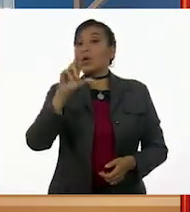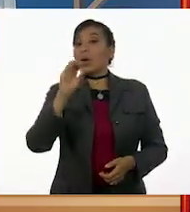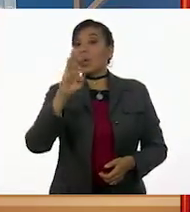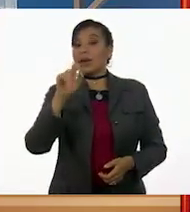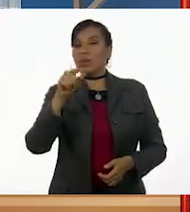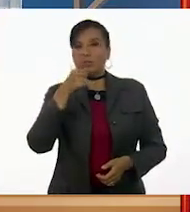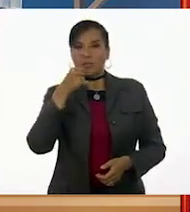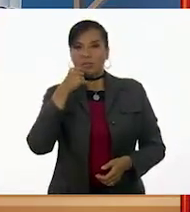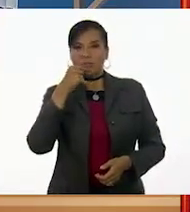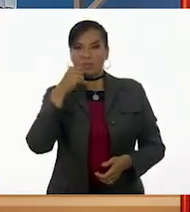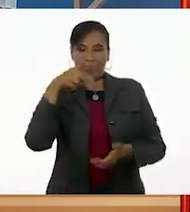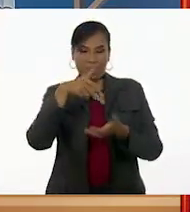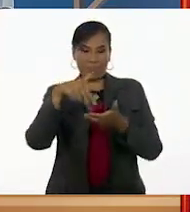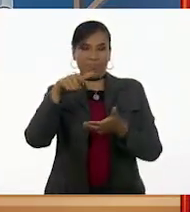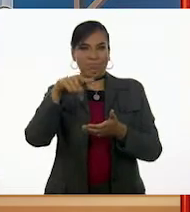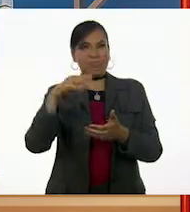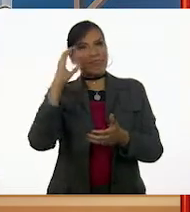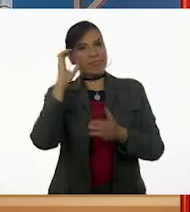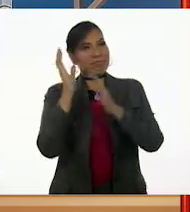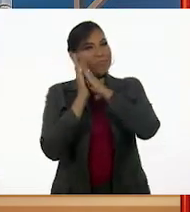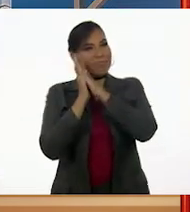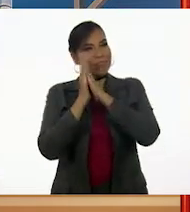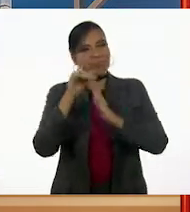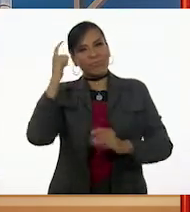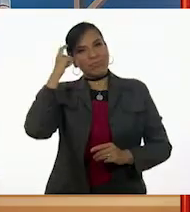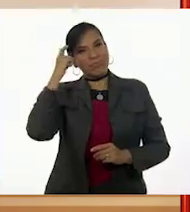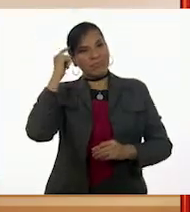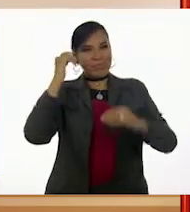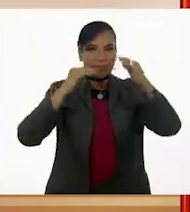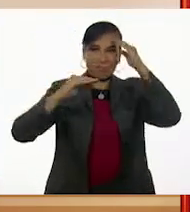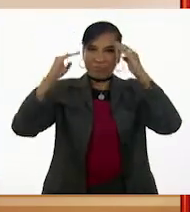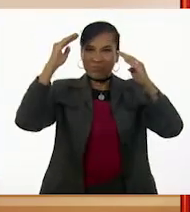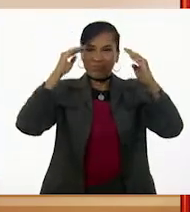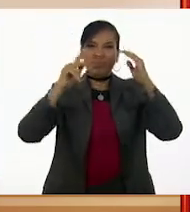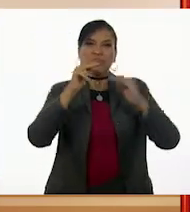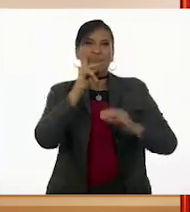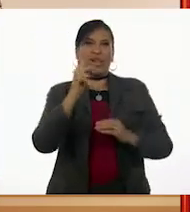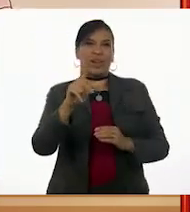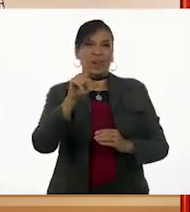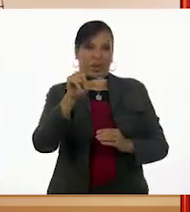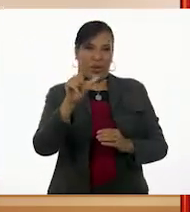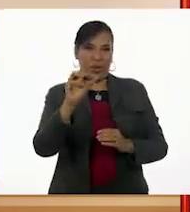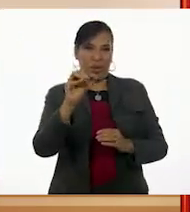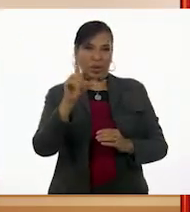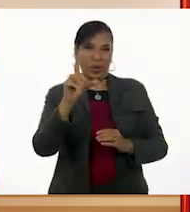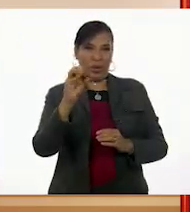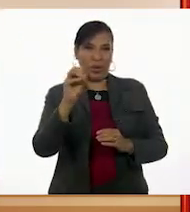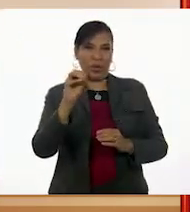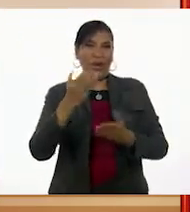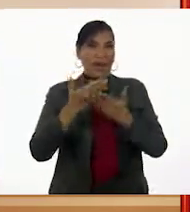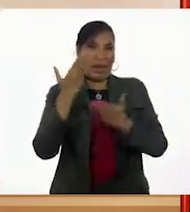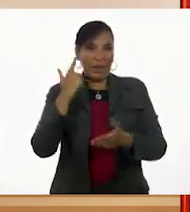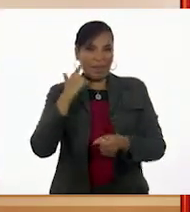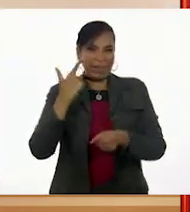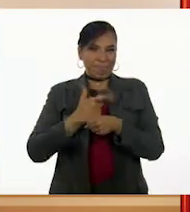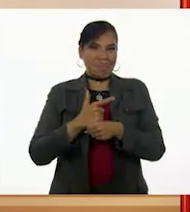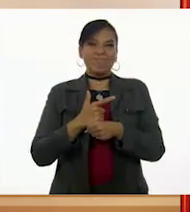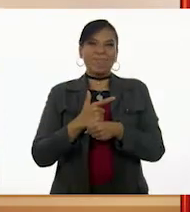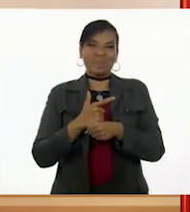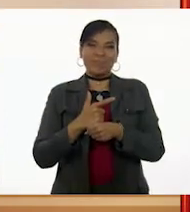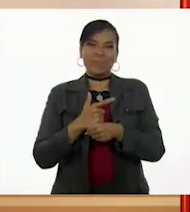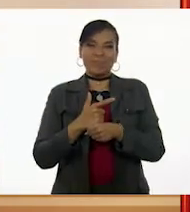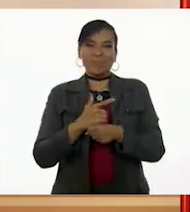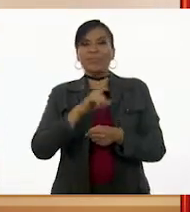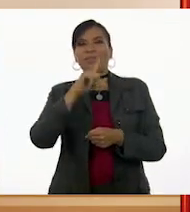Roberto caminó hacia su cama, reflexionando sobre las palabras de Lolo. Y antes de que se diera cuenta, se quedó